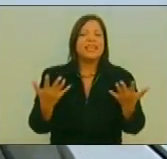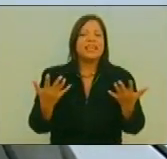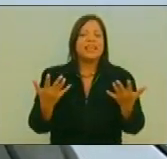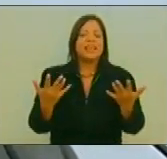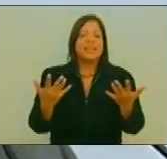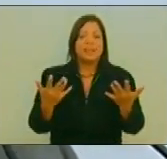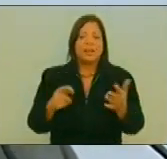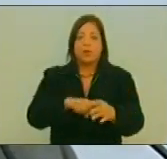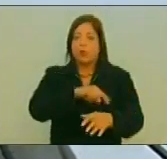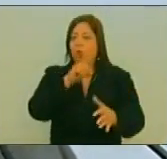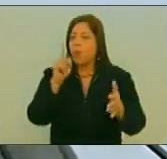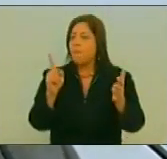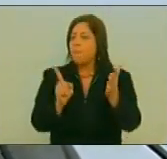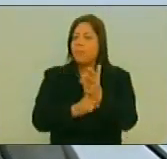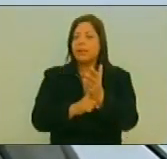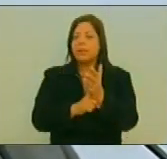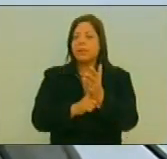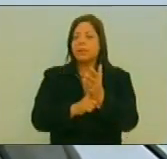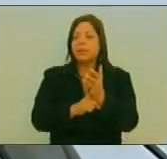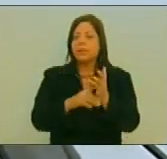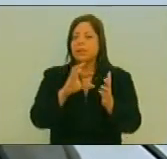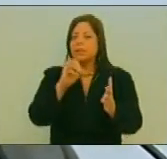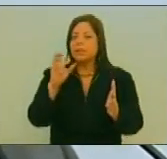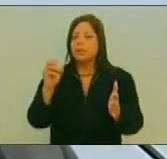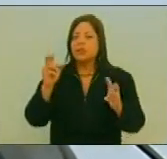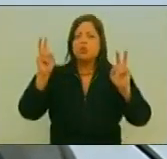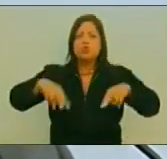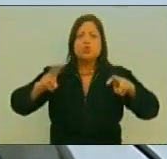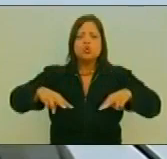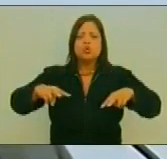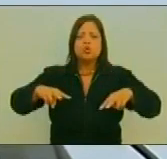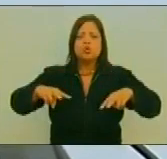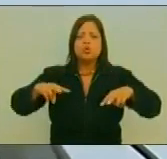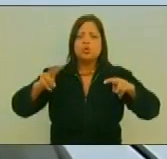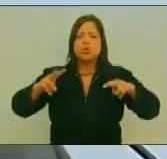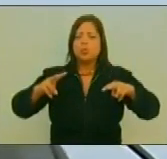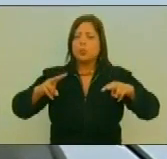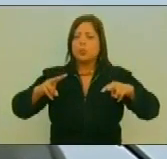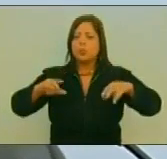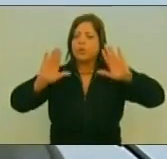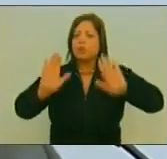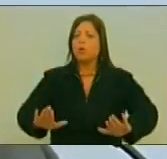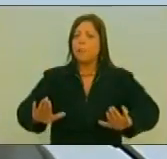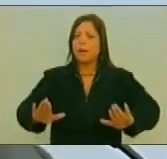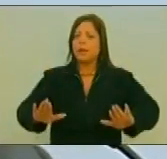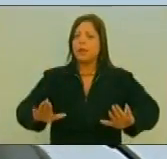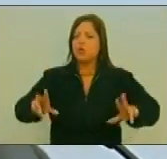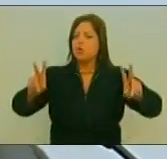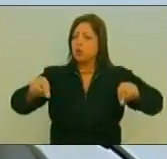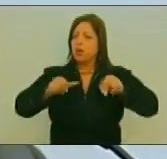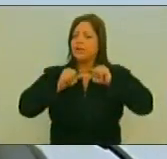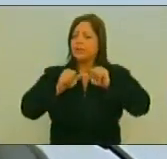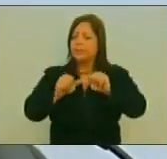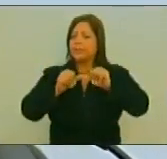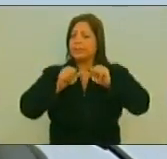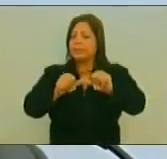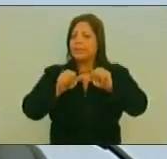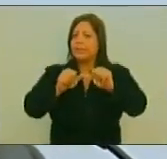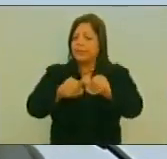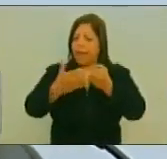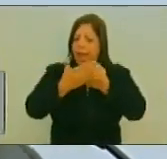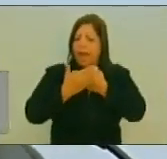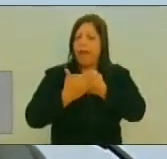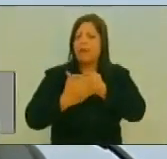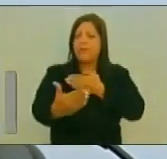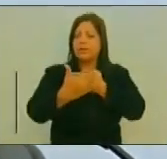Definitivamente El pueblo No ceje Nunca En su lucha No se detenga Continúe Avance